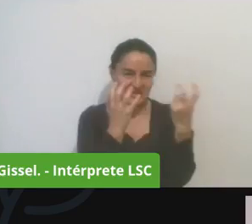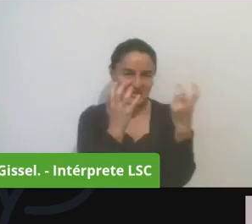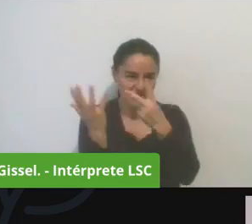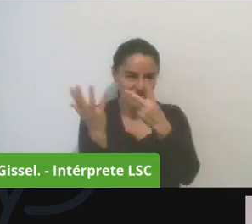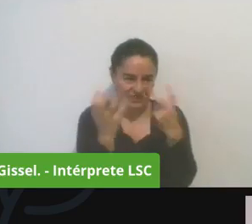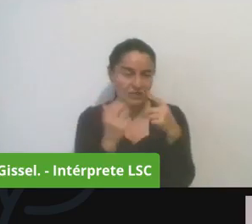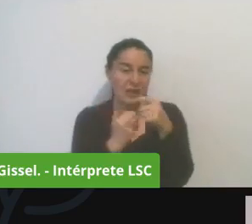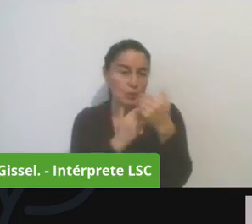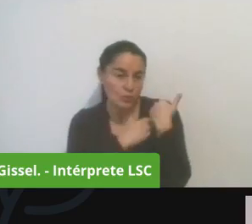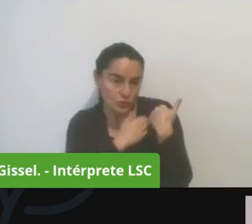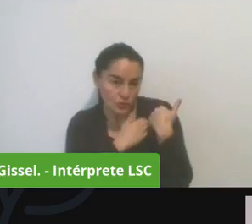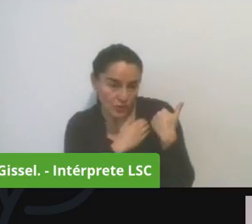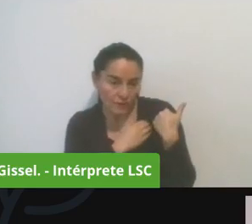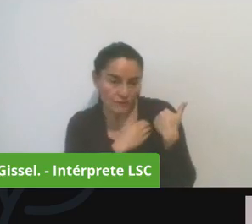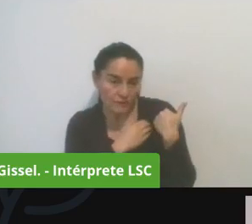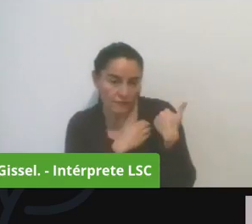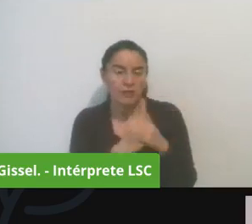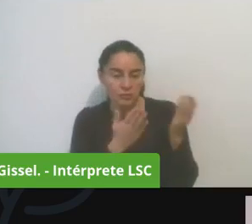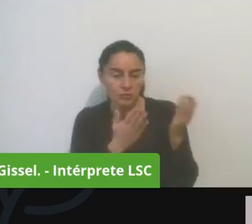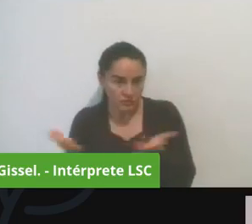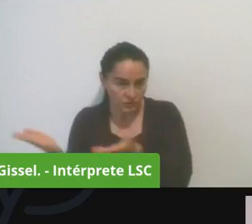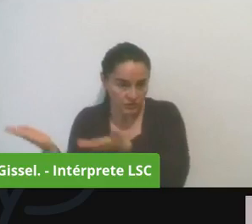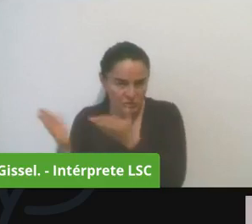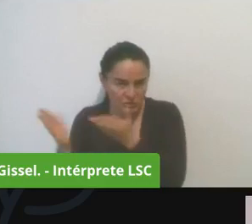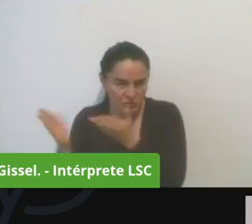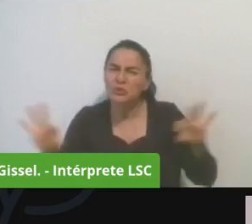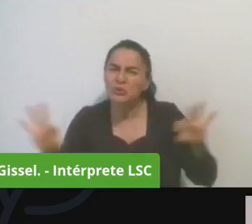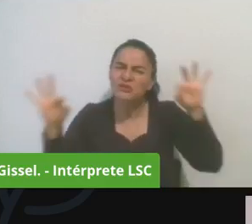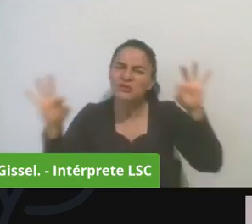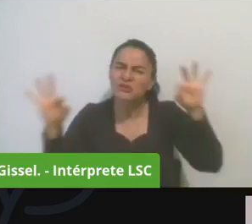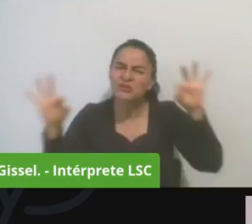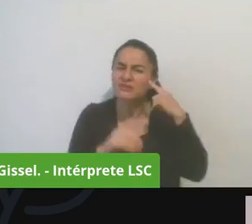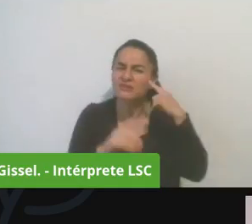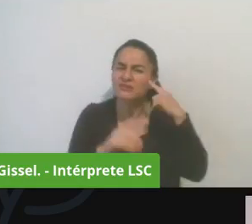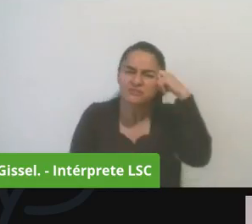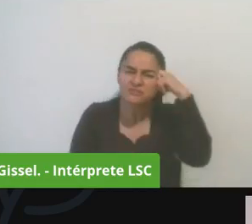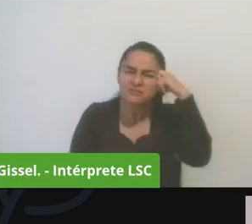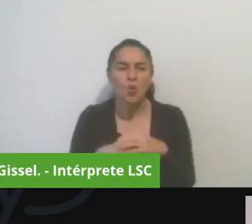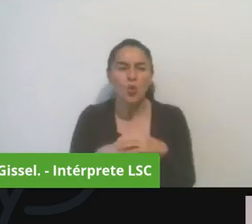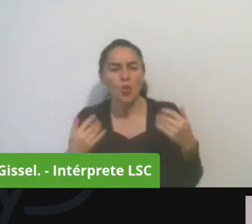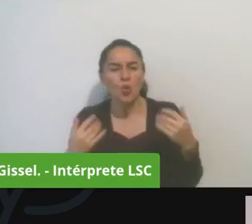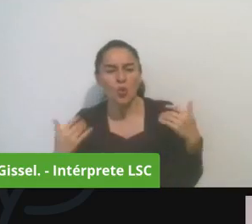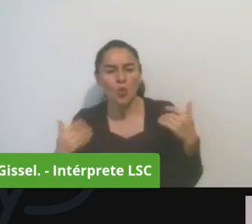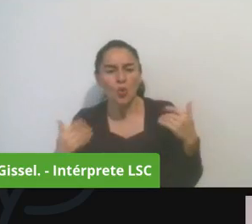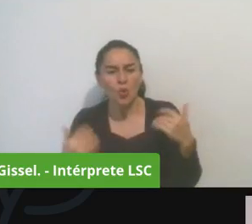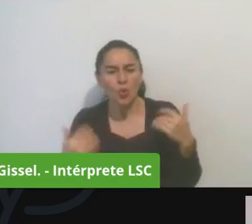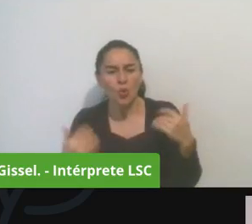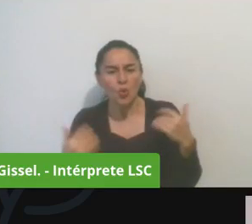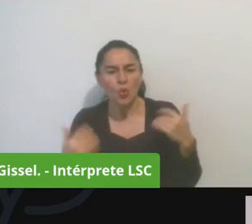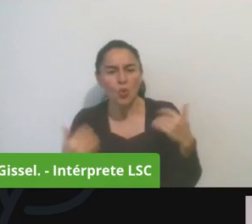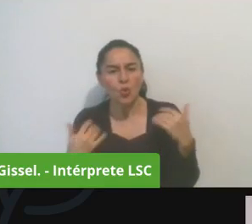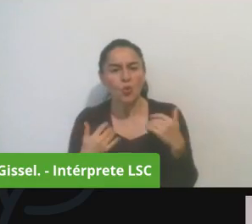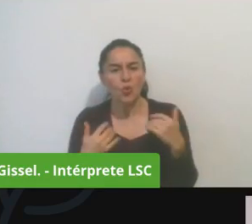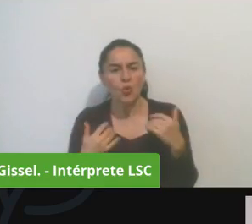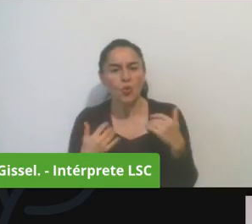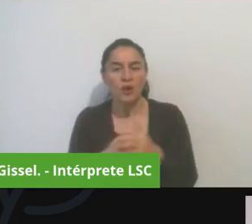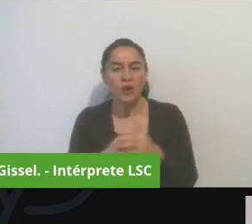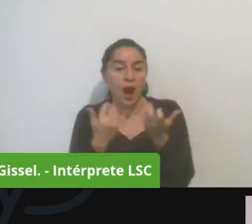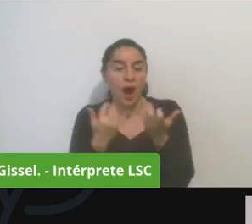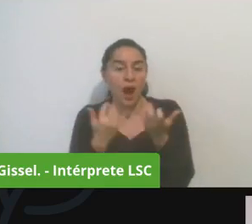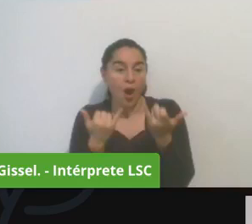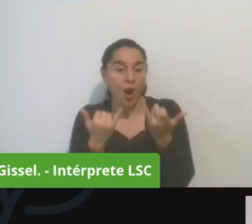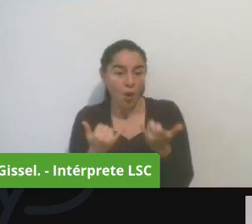que se da a través de esta alianza con la amoy bienvenido si un saludo muy especial a todos los comunales que están